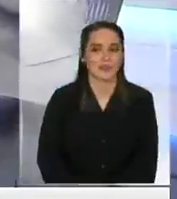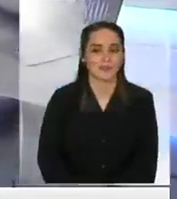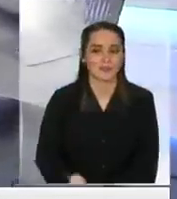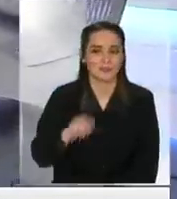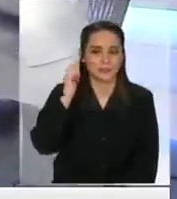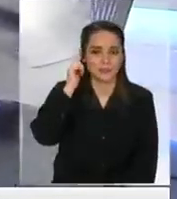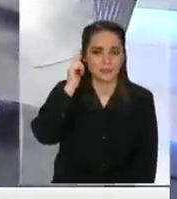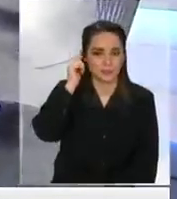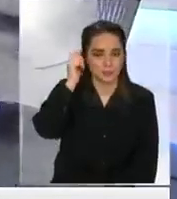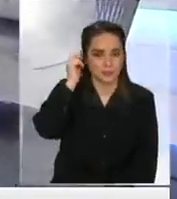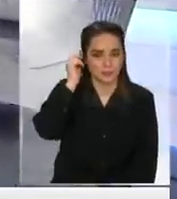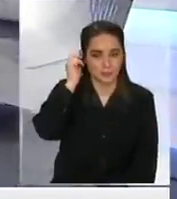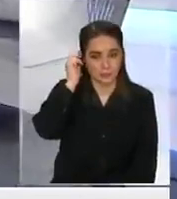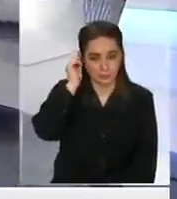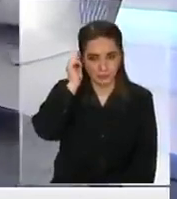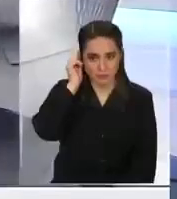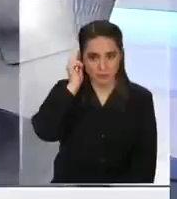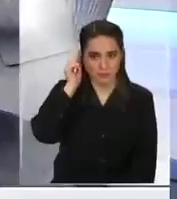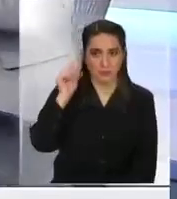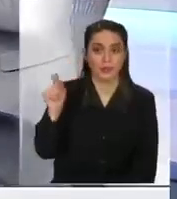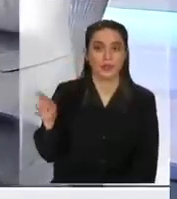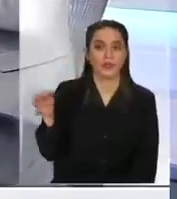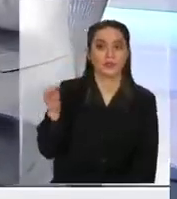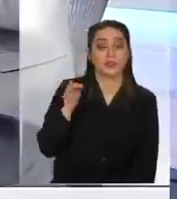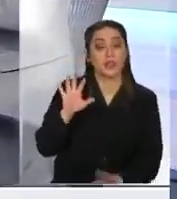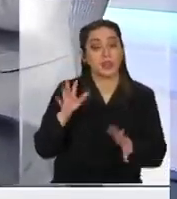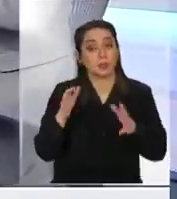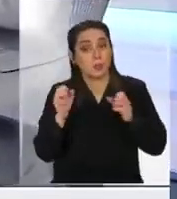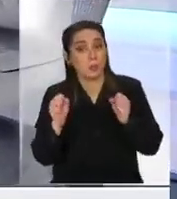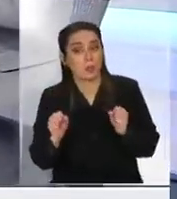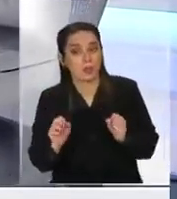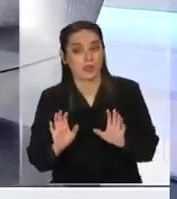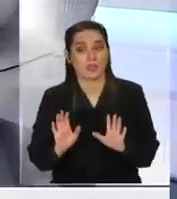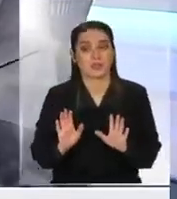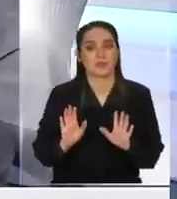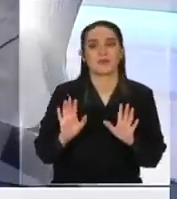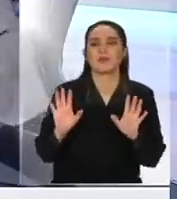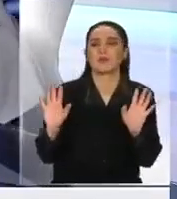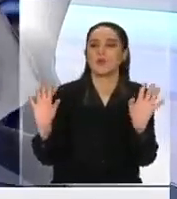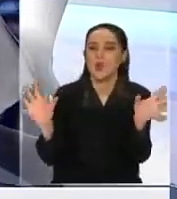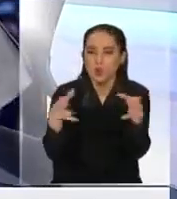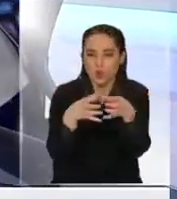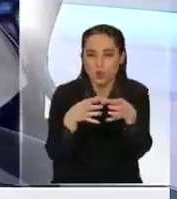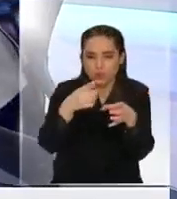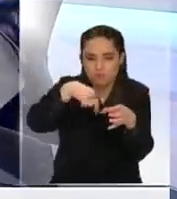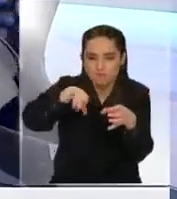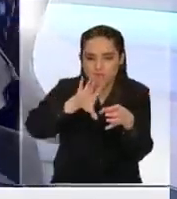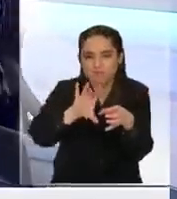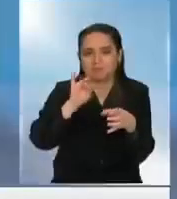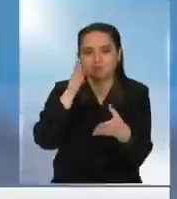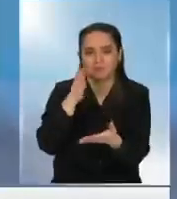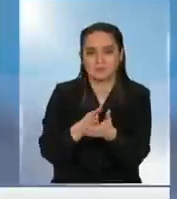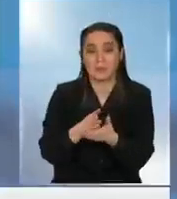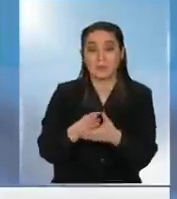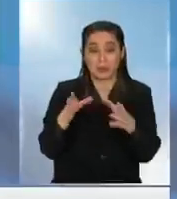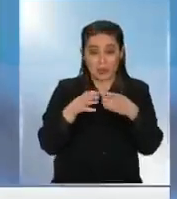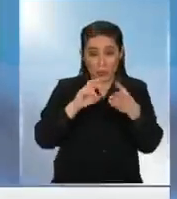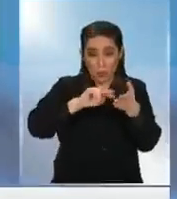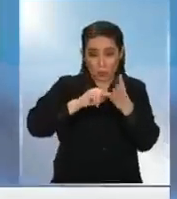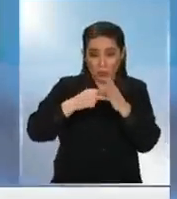pero mira me decía que podía ser pero era una decisión más colectiva dentro de todas las complicaciones que tienen ¿no?